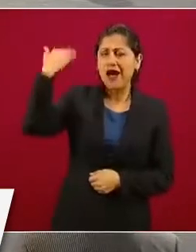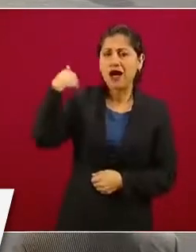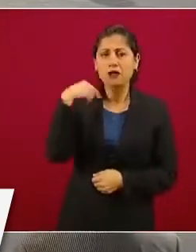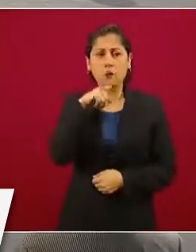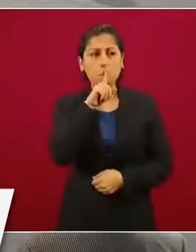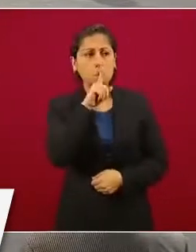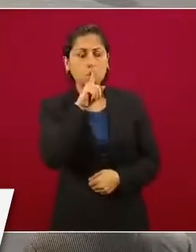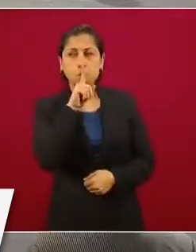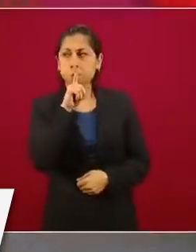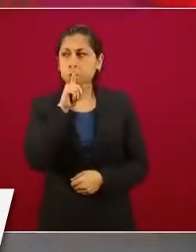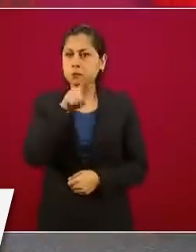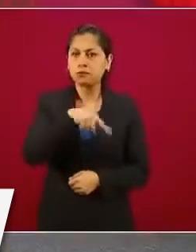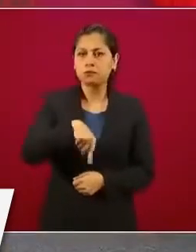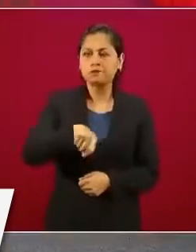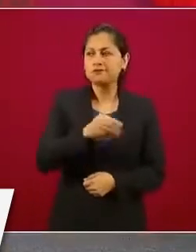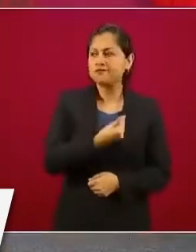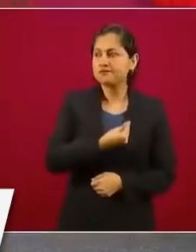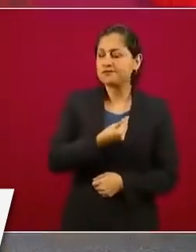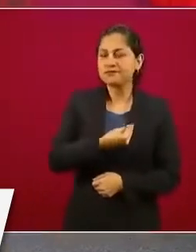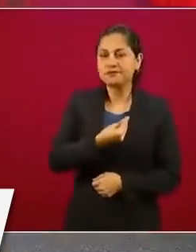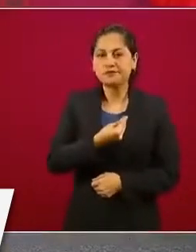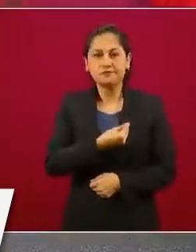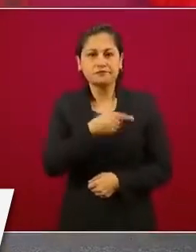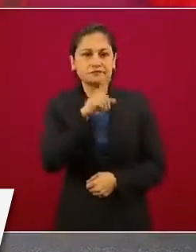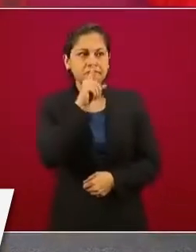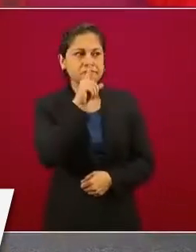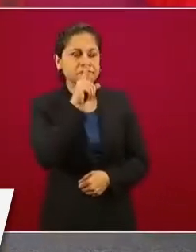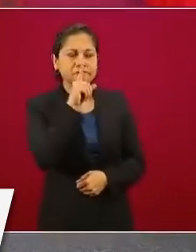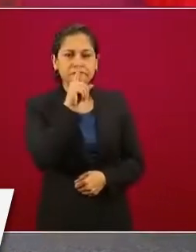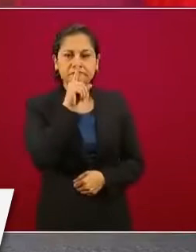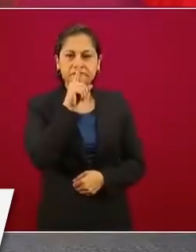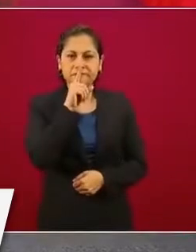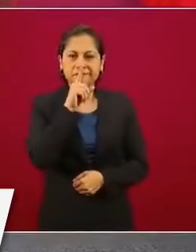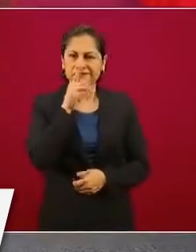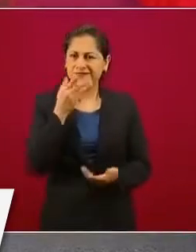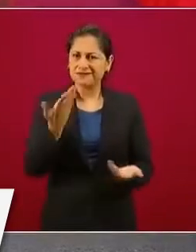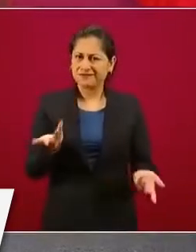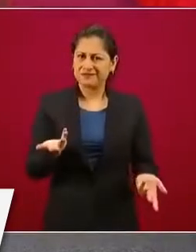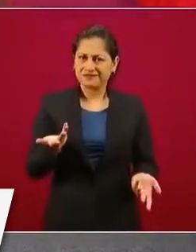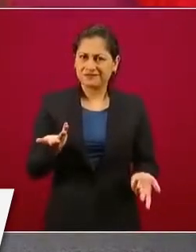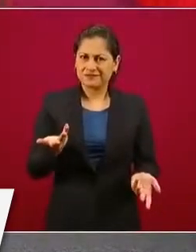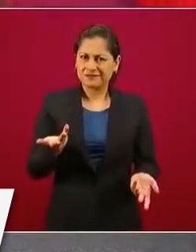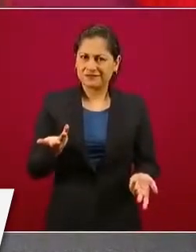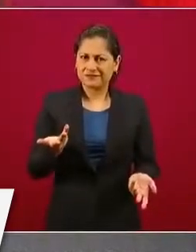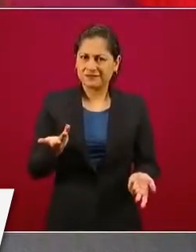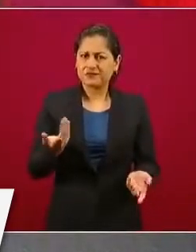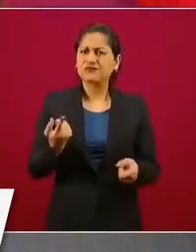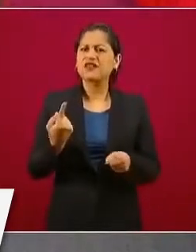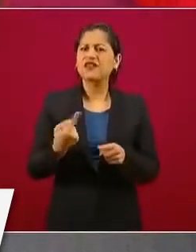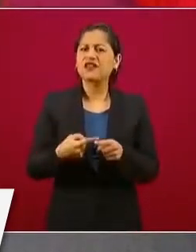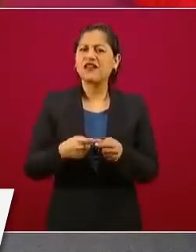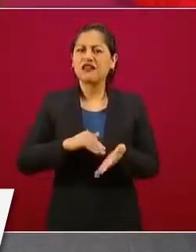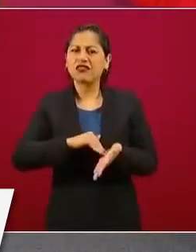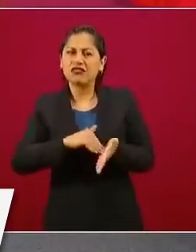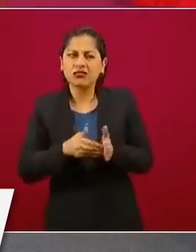que participaban funcionarios públicos,